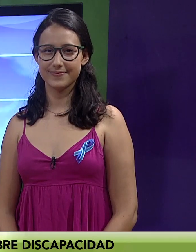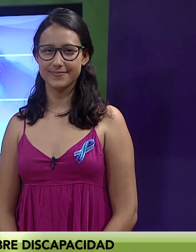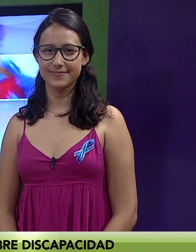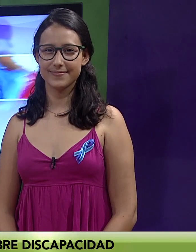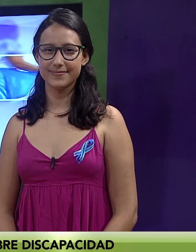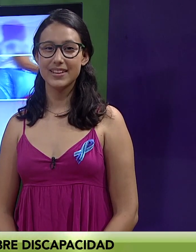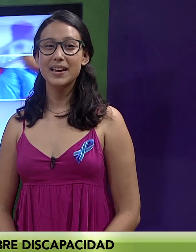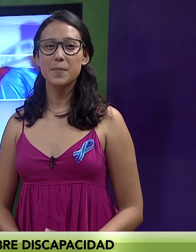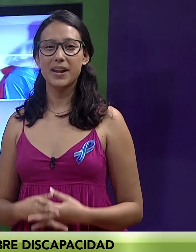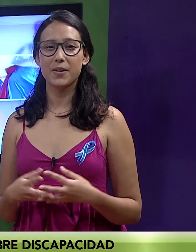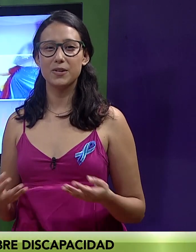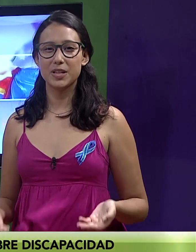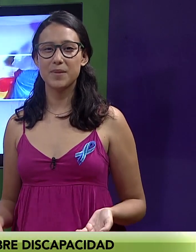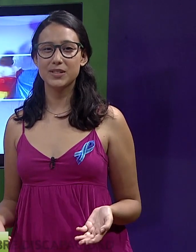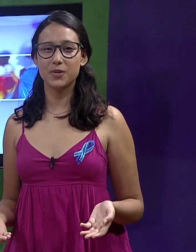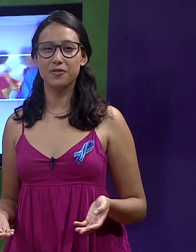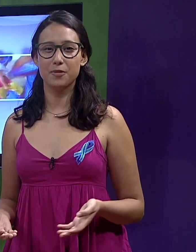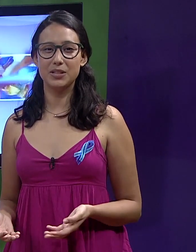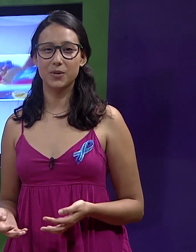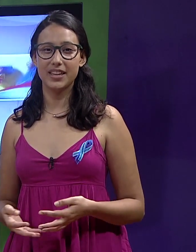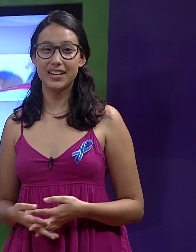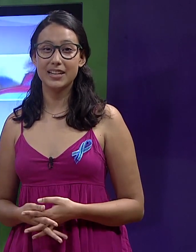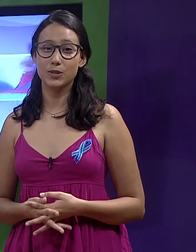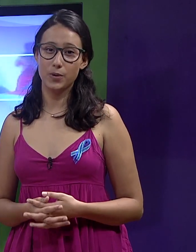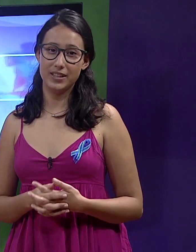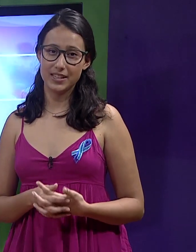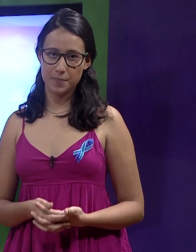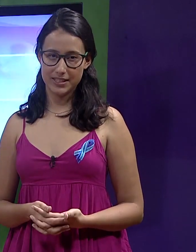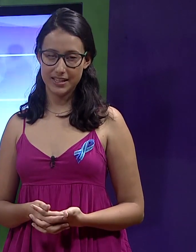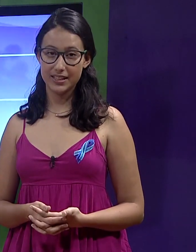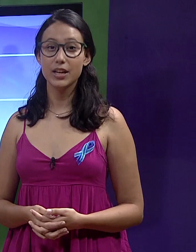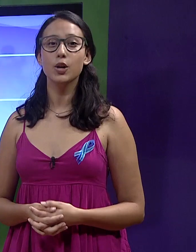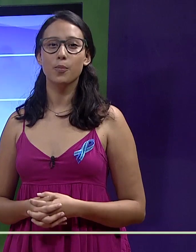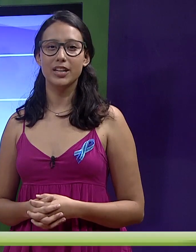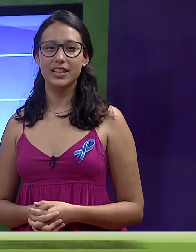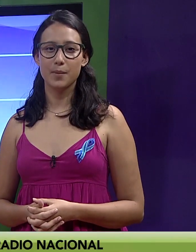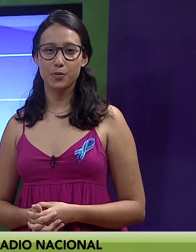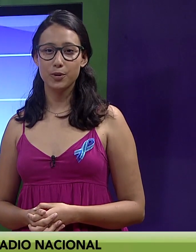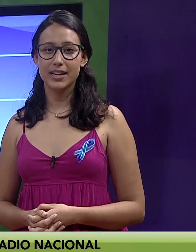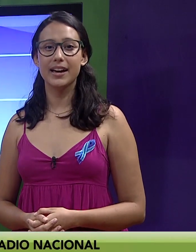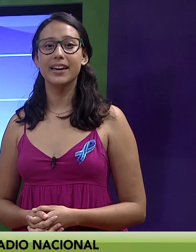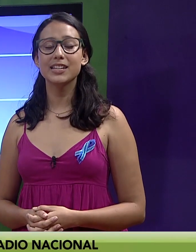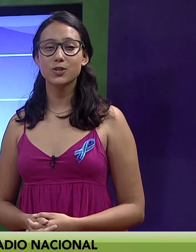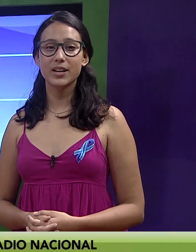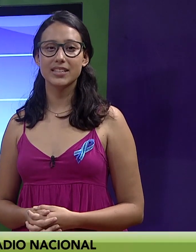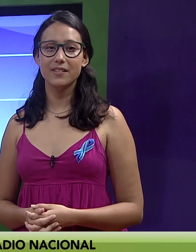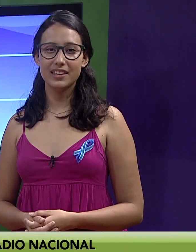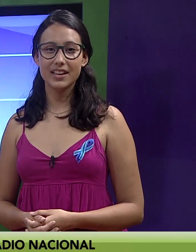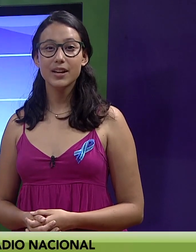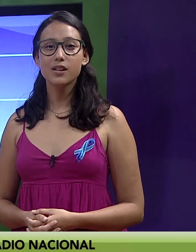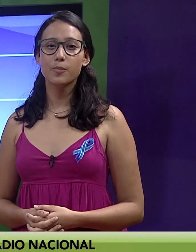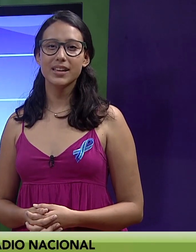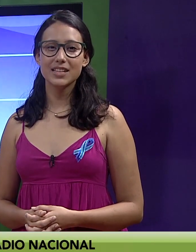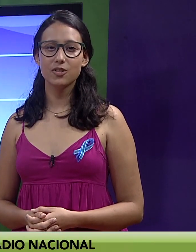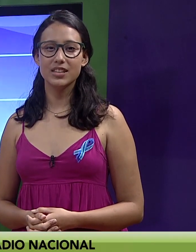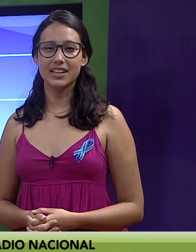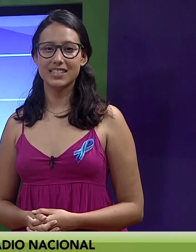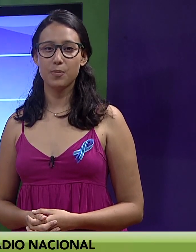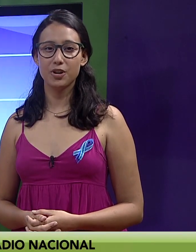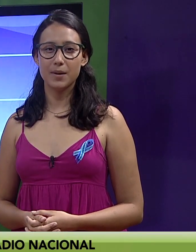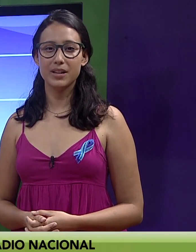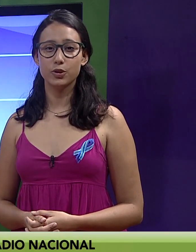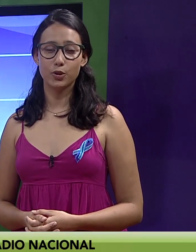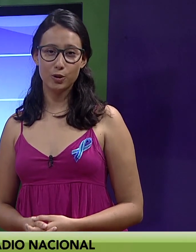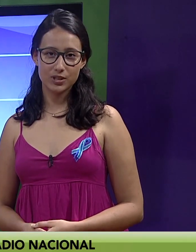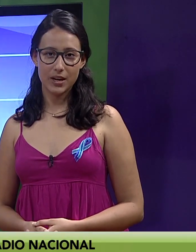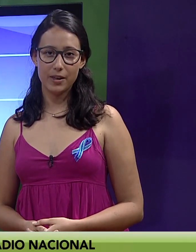discapacidad. Para conocer más sobre información general sobre discapacidad, política pública e historias de vida, puede sintonizar